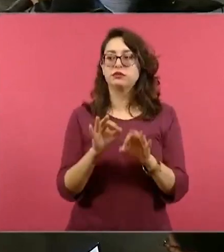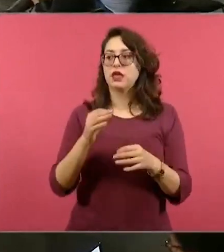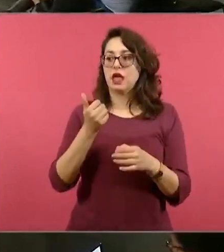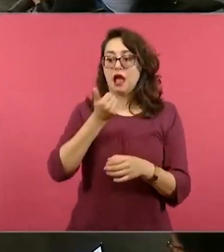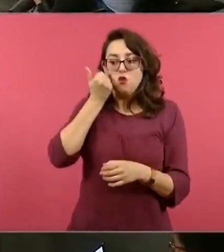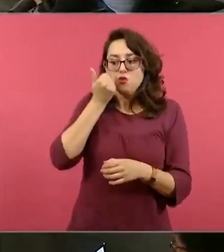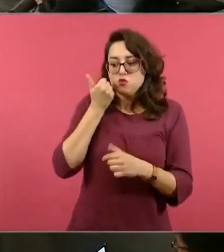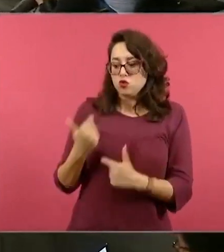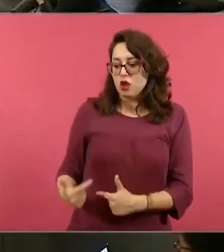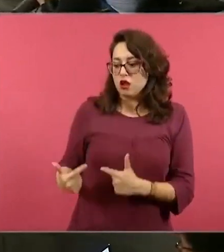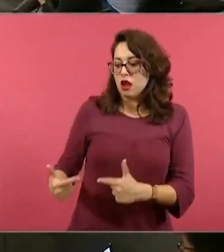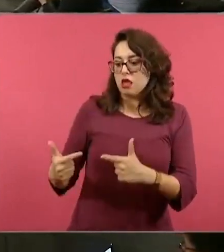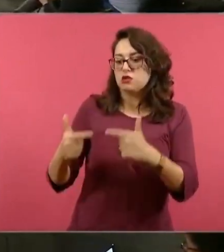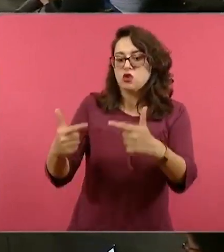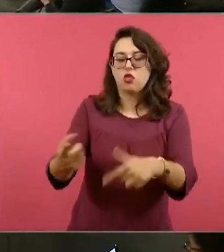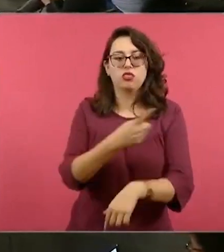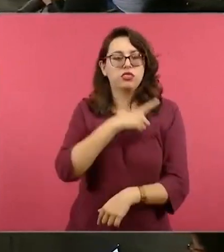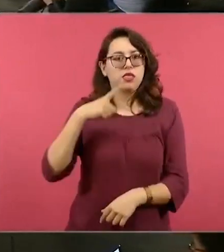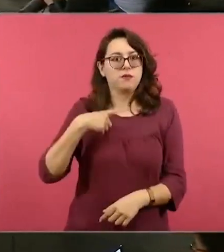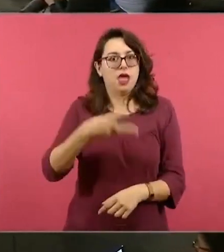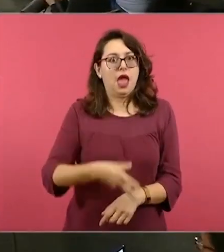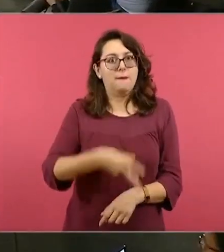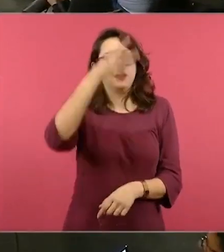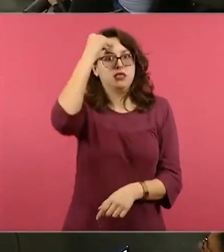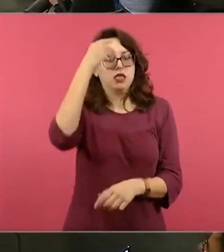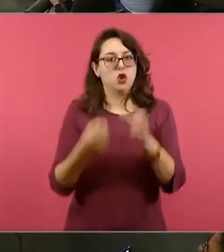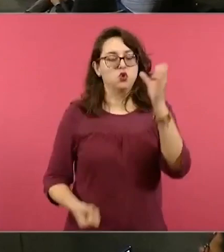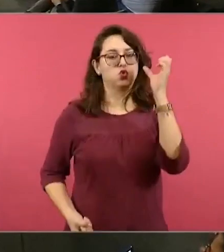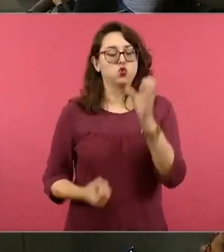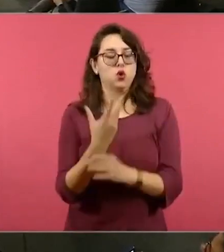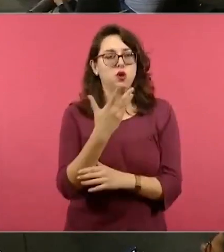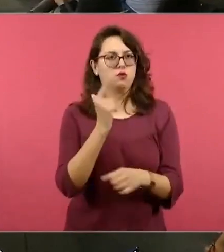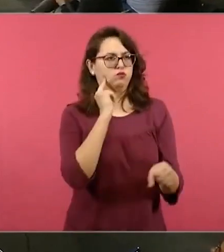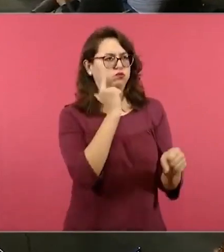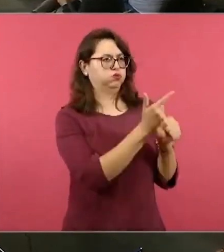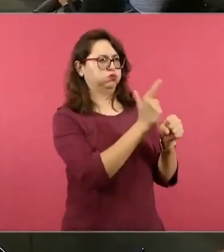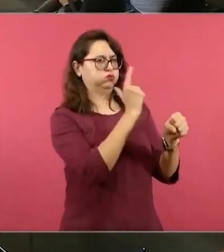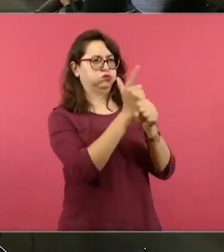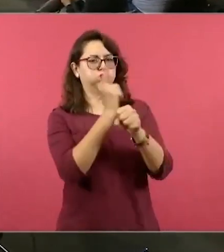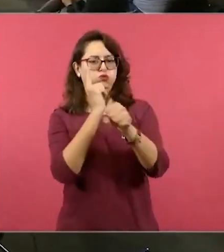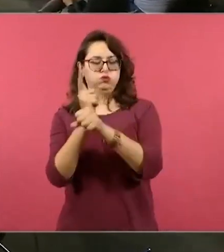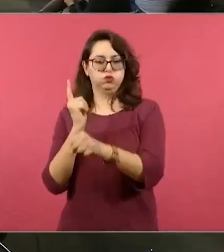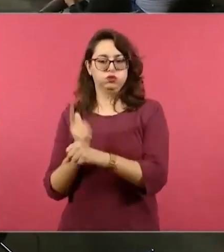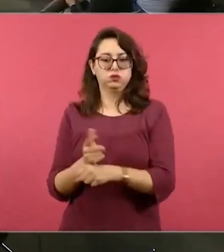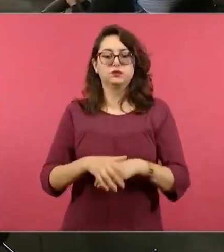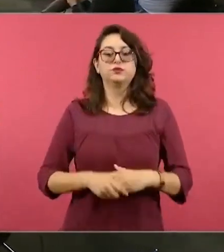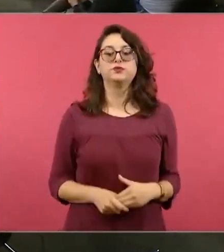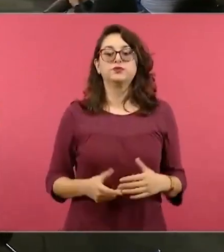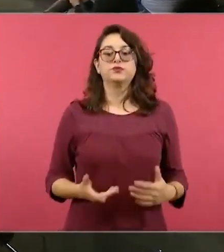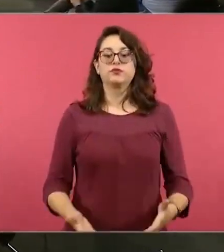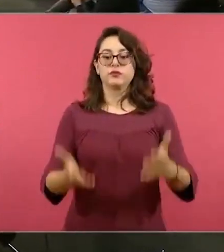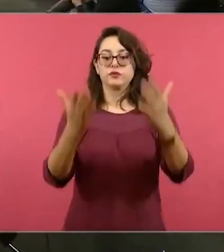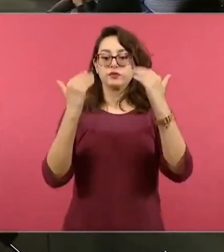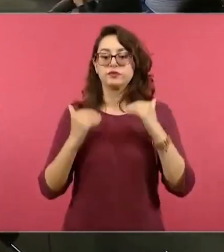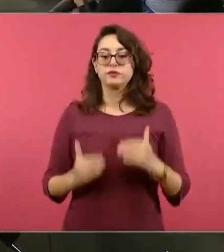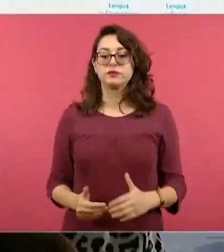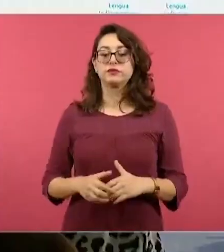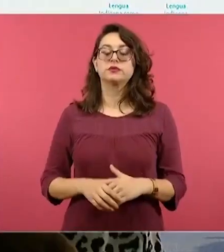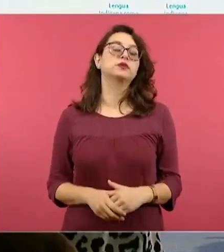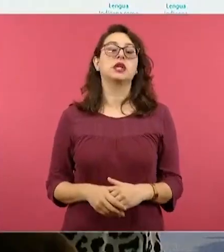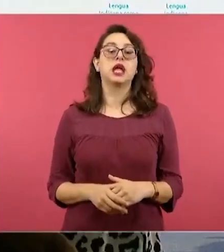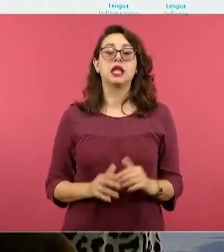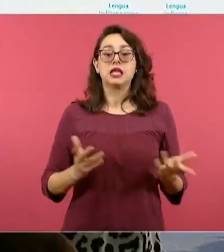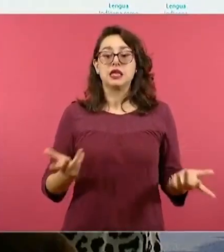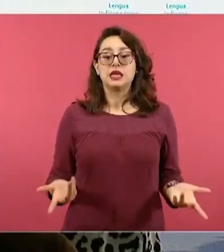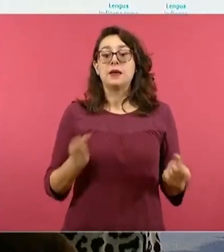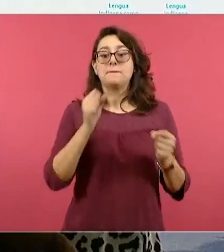Ahora bien, para el campo formativo de lenguajes, una vez más, reitero, cada grado va a